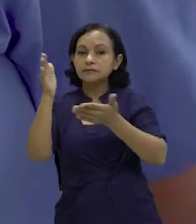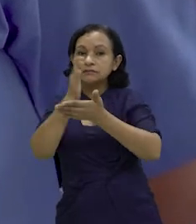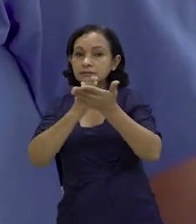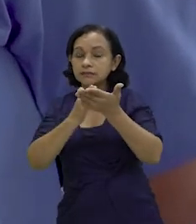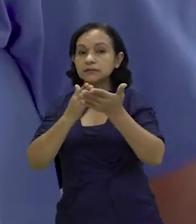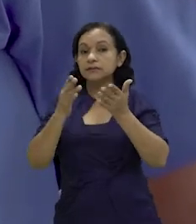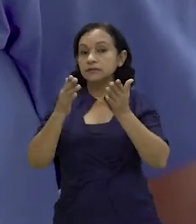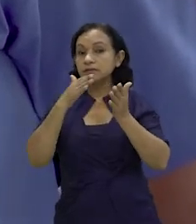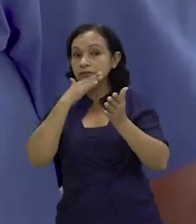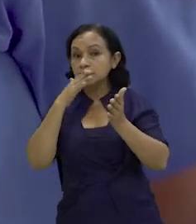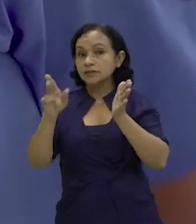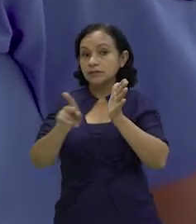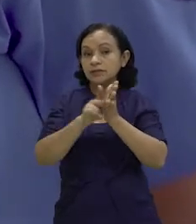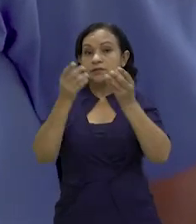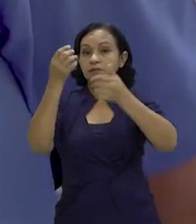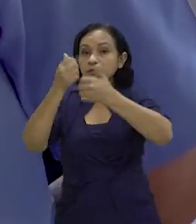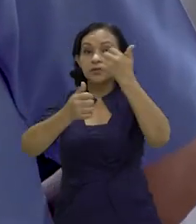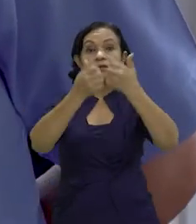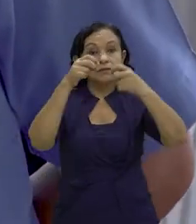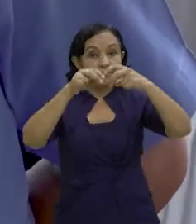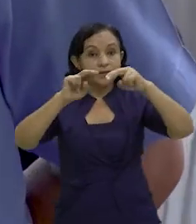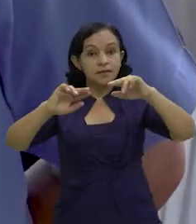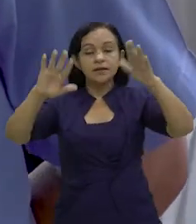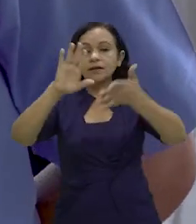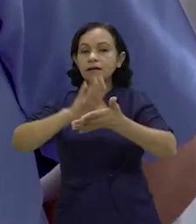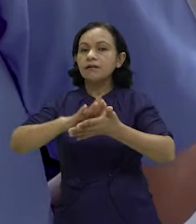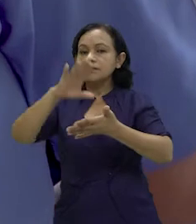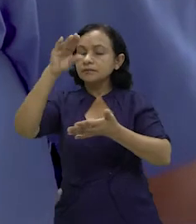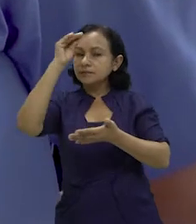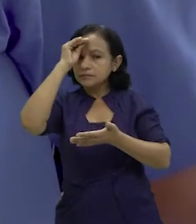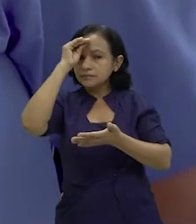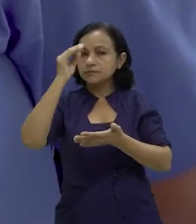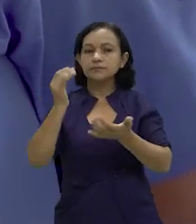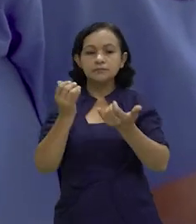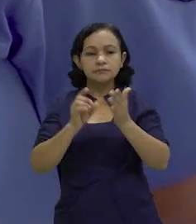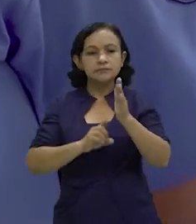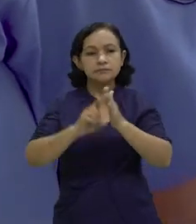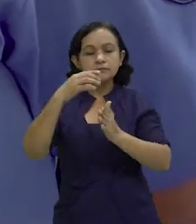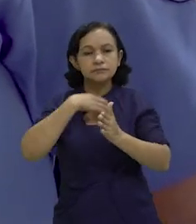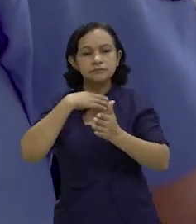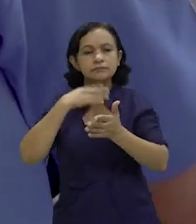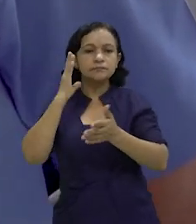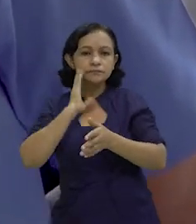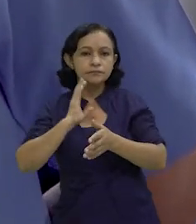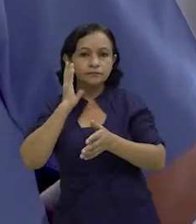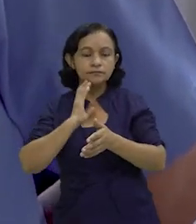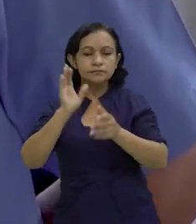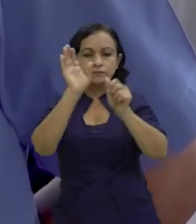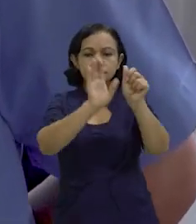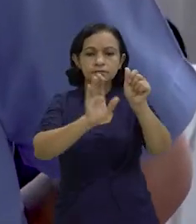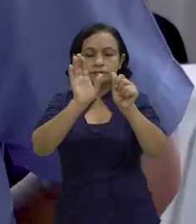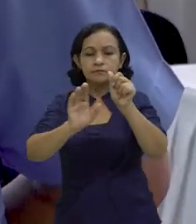situación de riesgo o de multiamenaza. aprenderá también a desarrollar sus capacidades